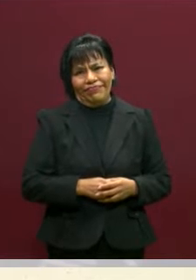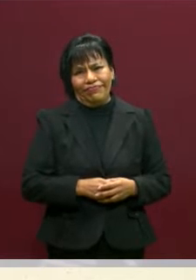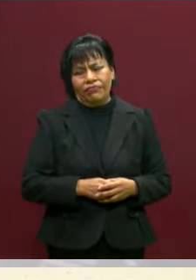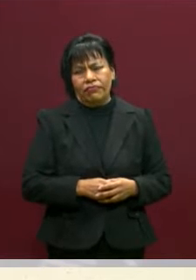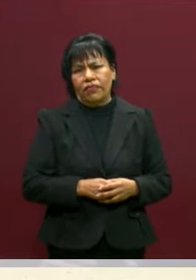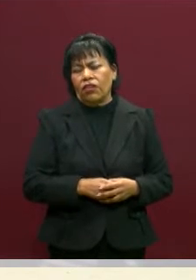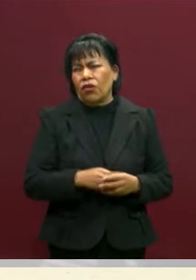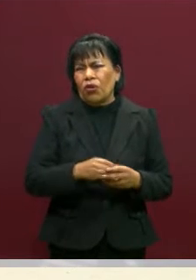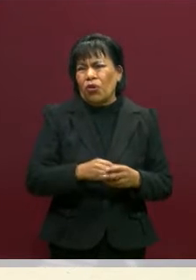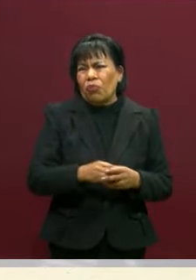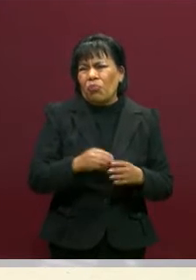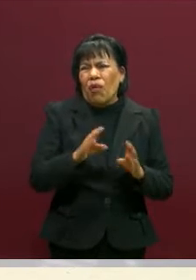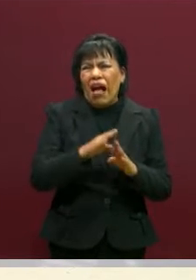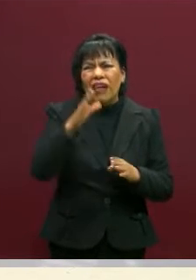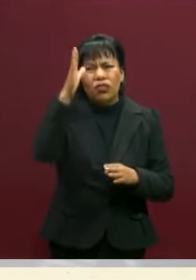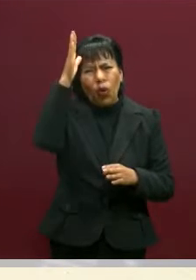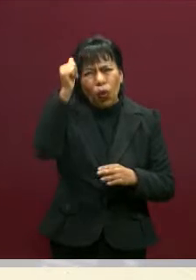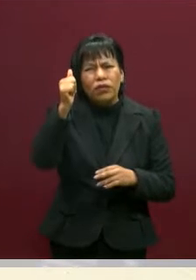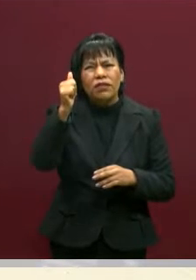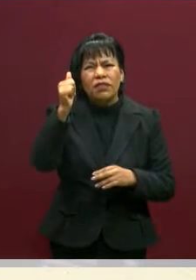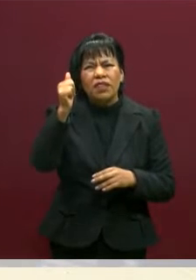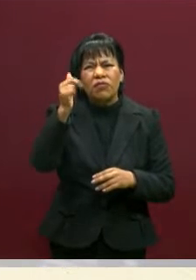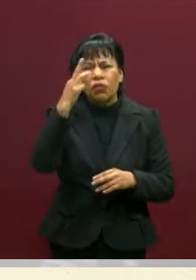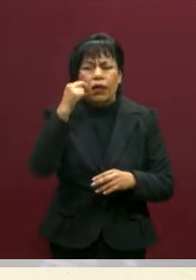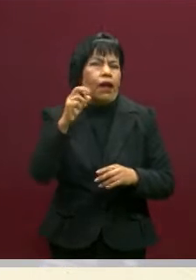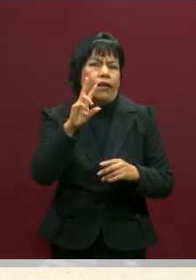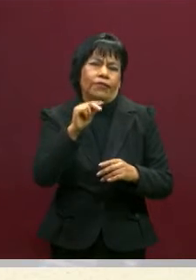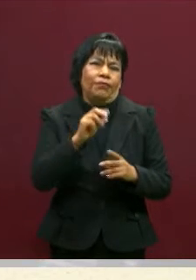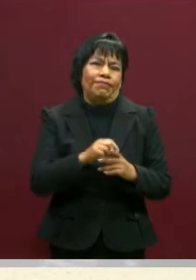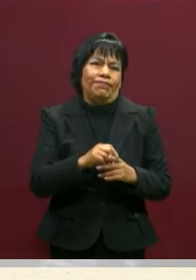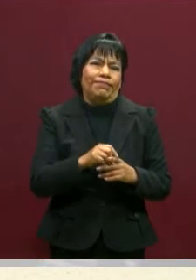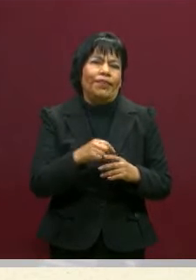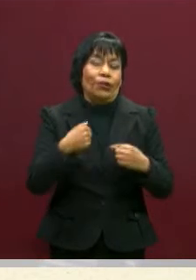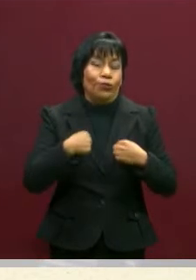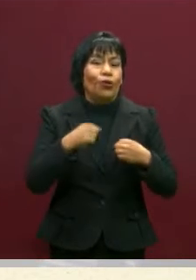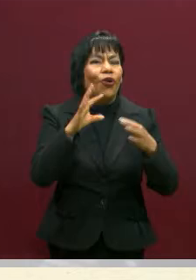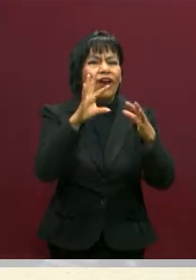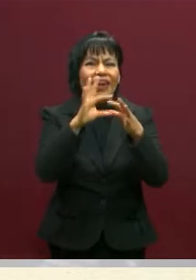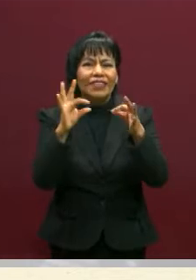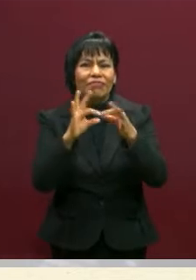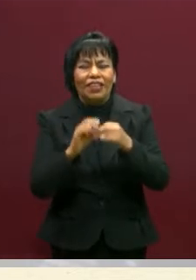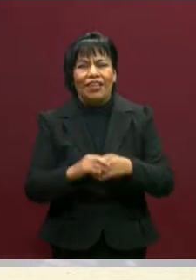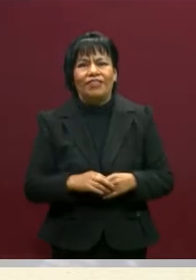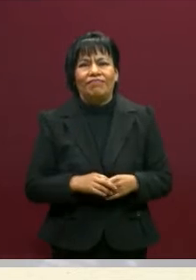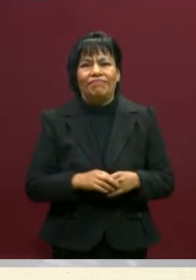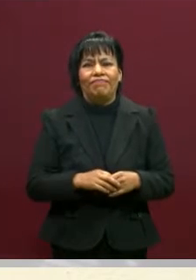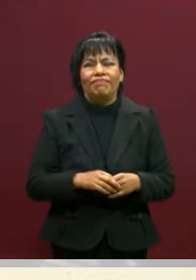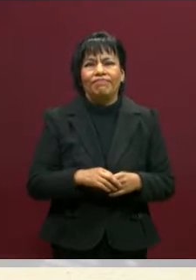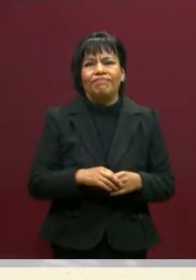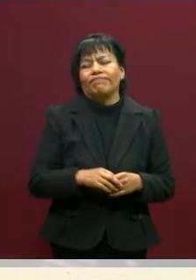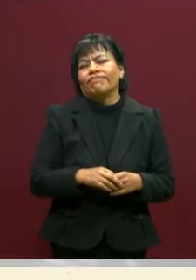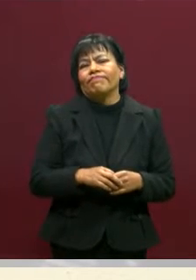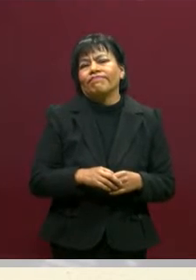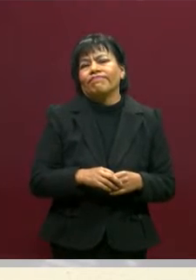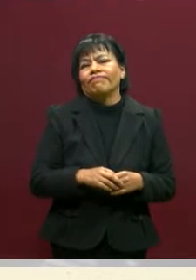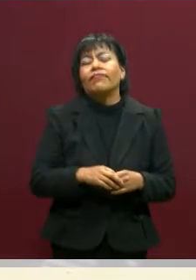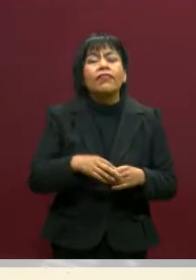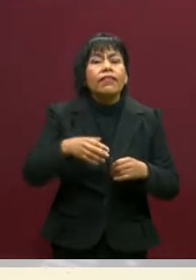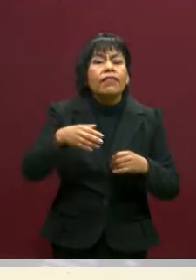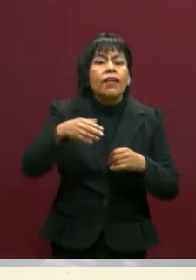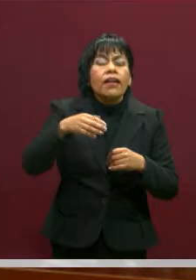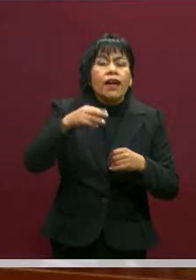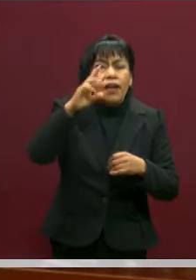en tantas definiciones muy raras, sino la ética es, diríamos, aprender a ser responsables.